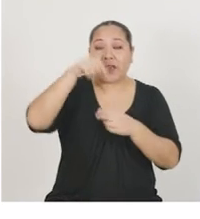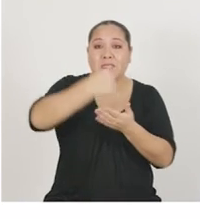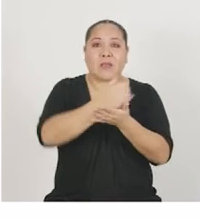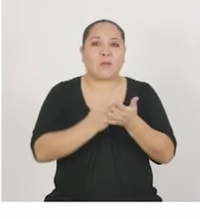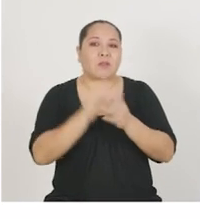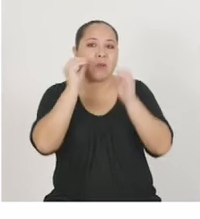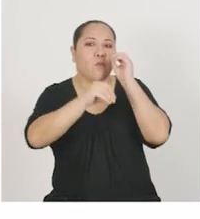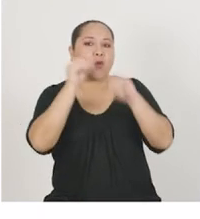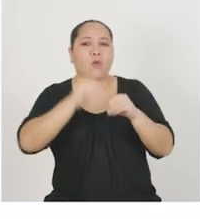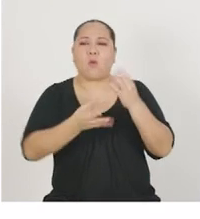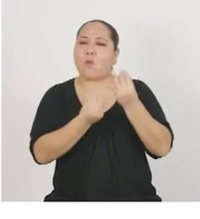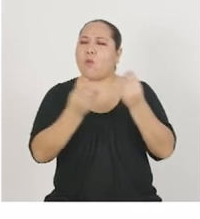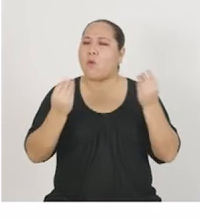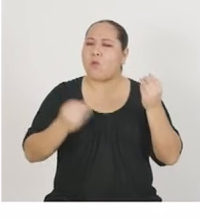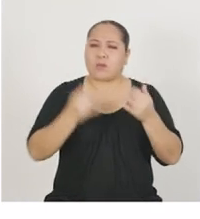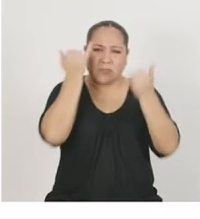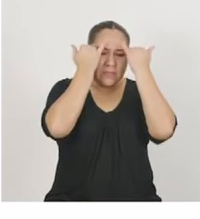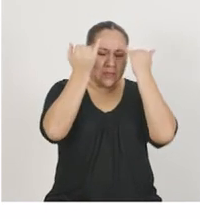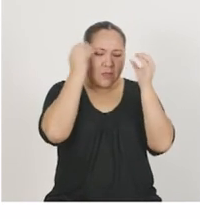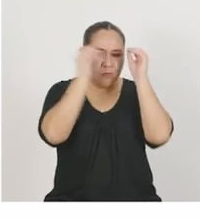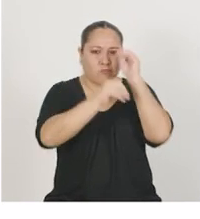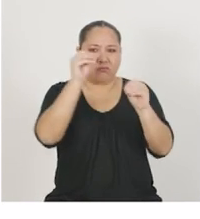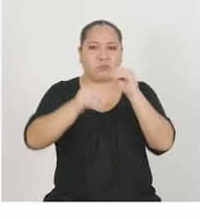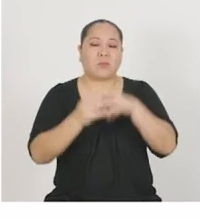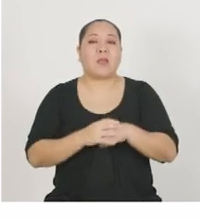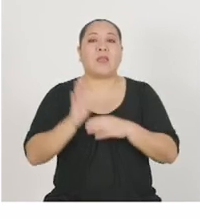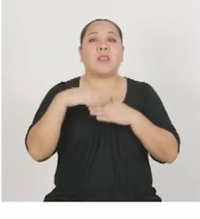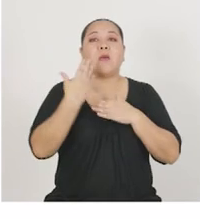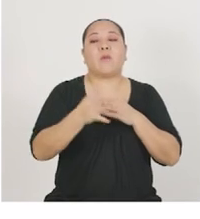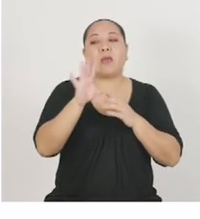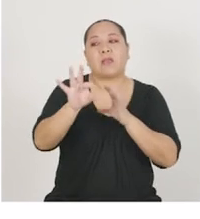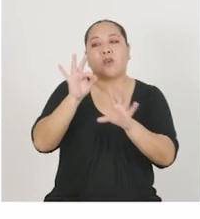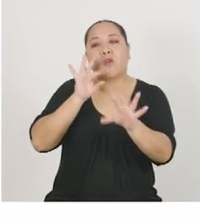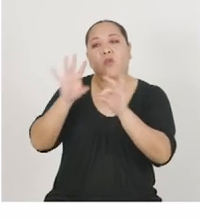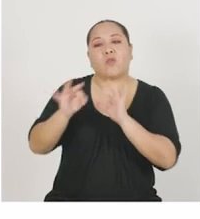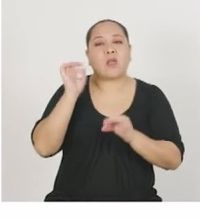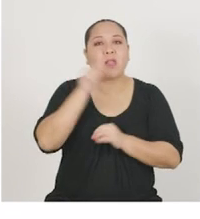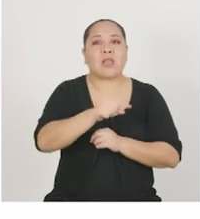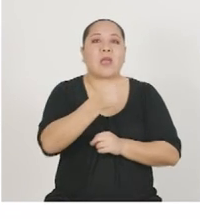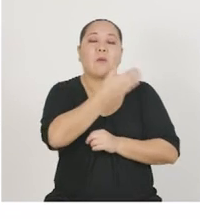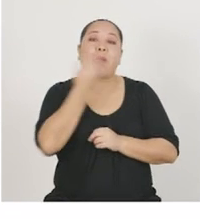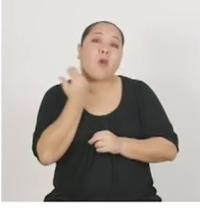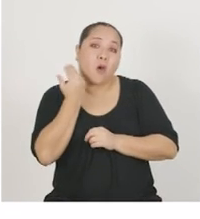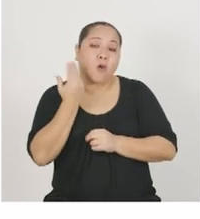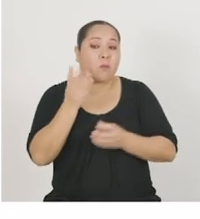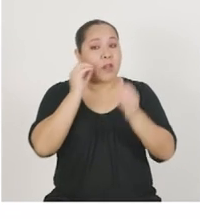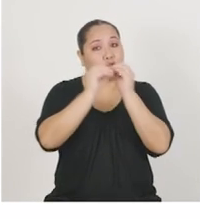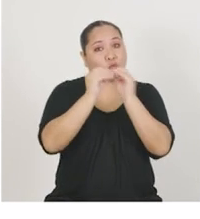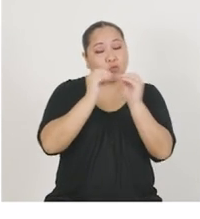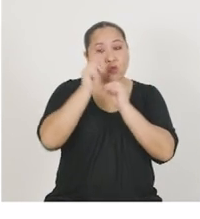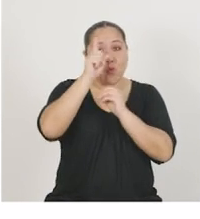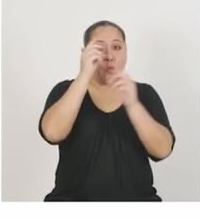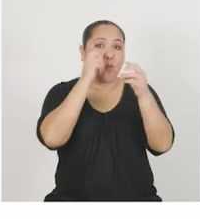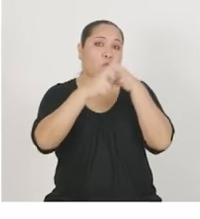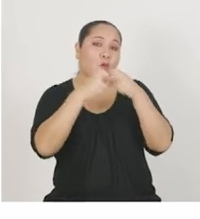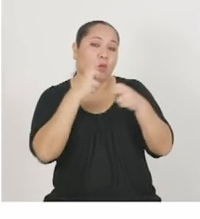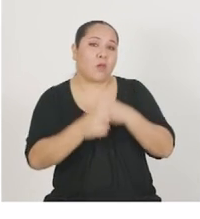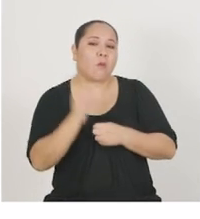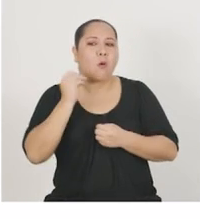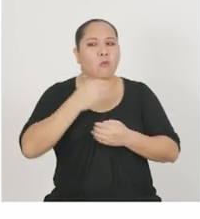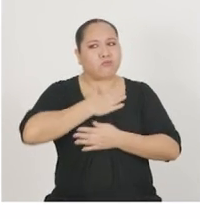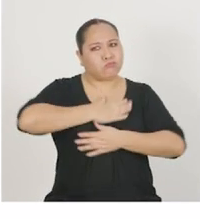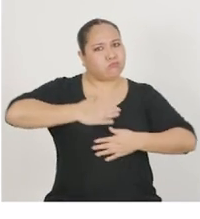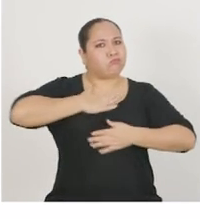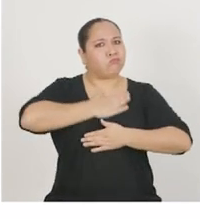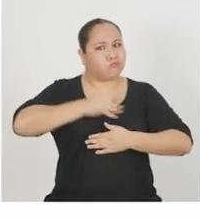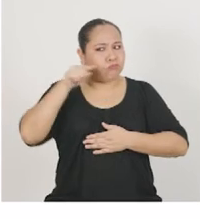en esta etapa se genera la mayor cantidad de ideas posibles para luego seleccionar la que sea más útil para solucionar un problema